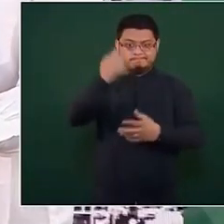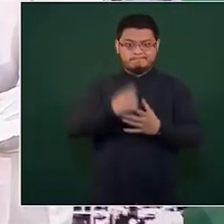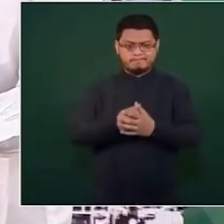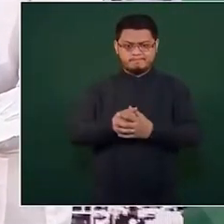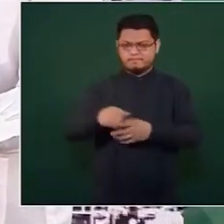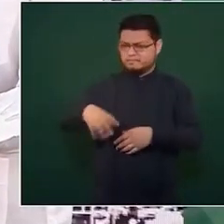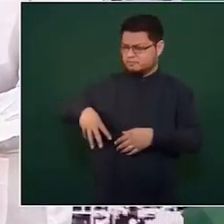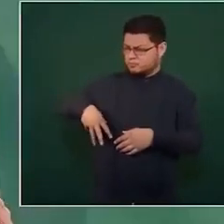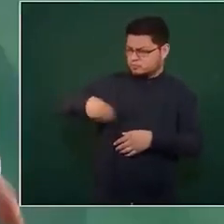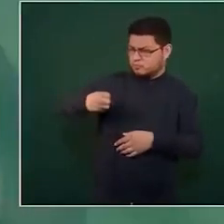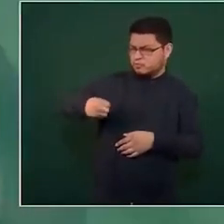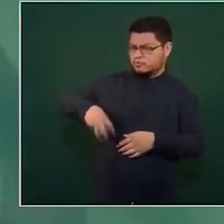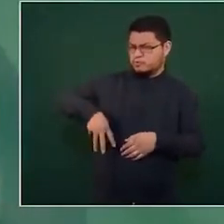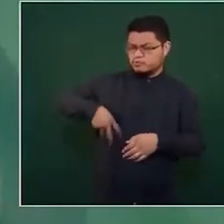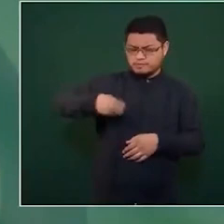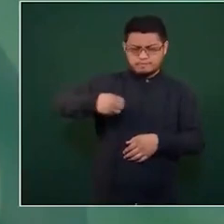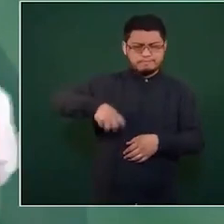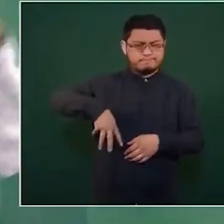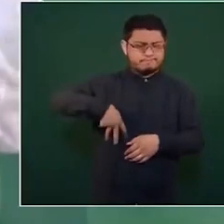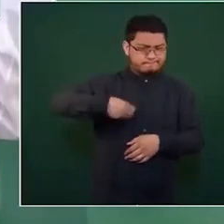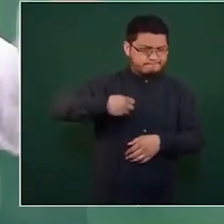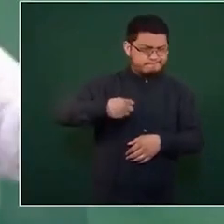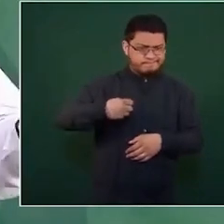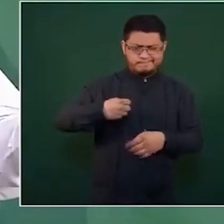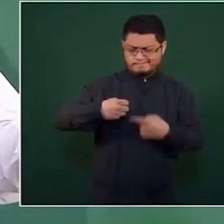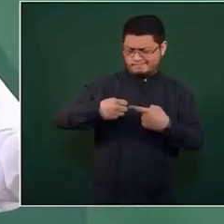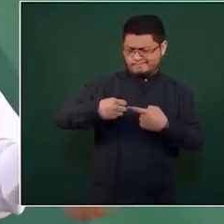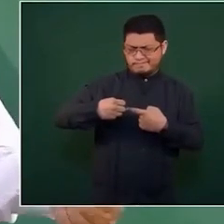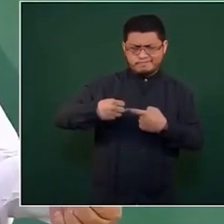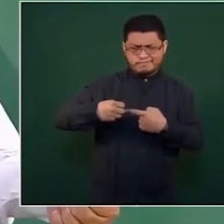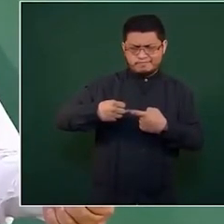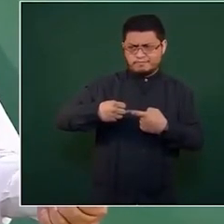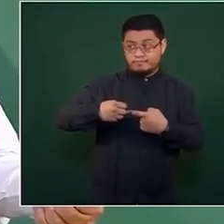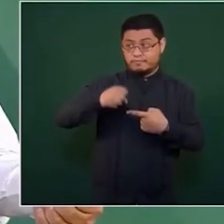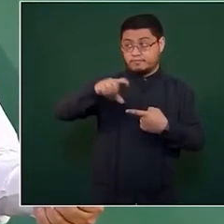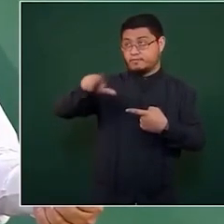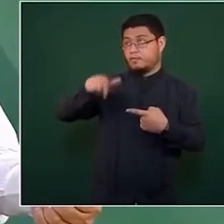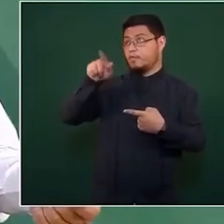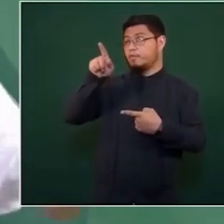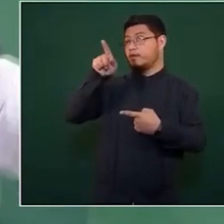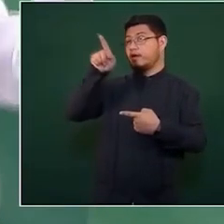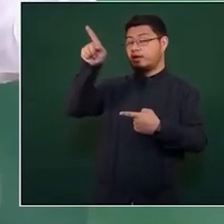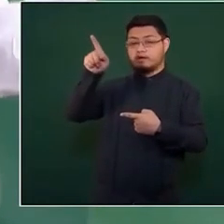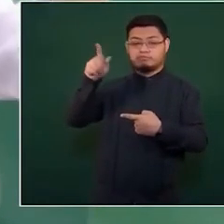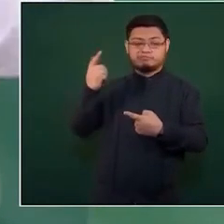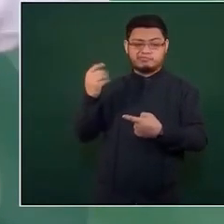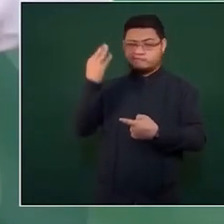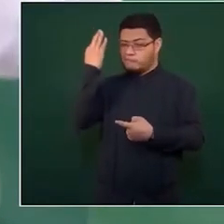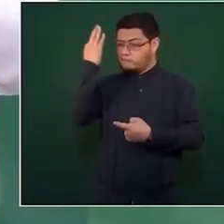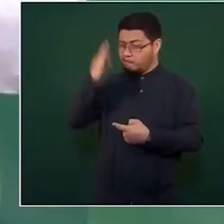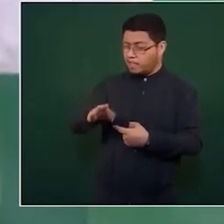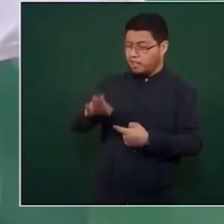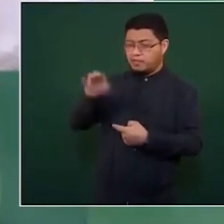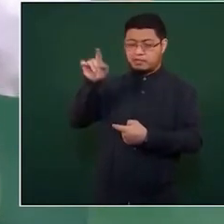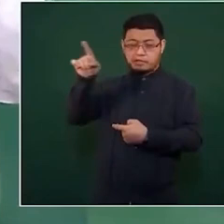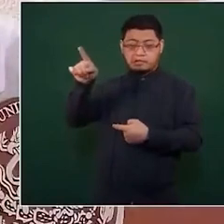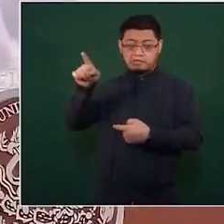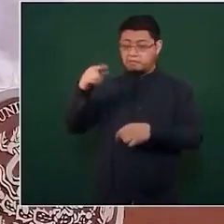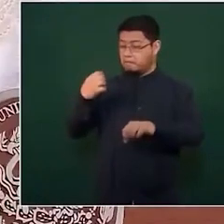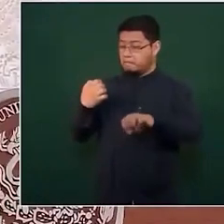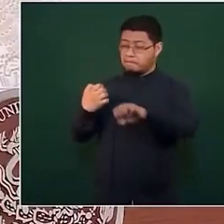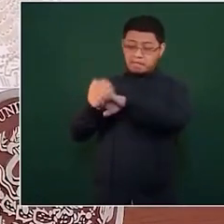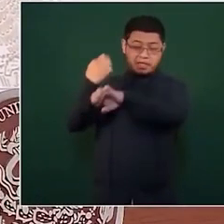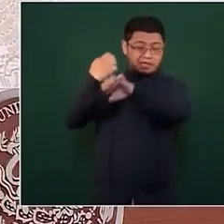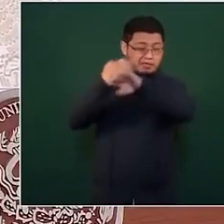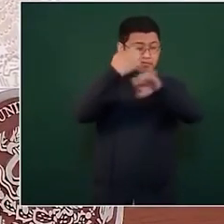para que los defraudadores en todos los estados hay